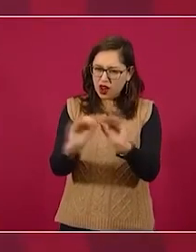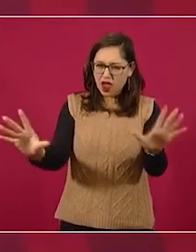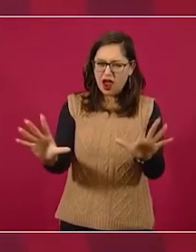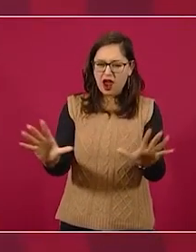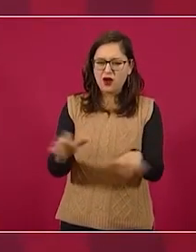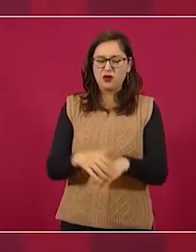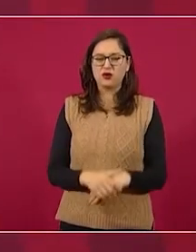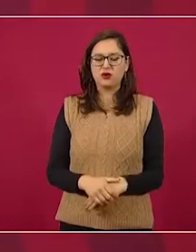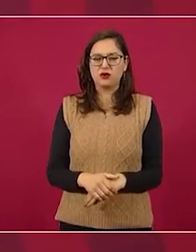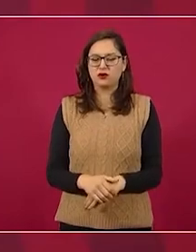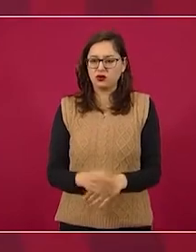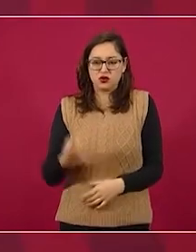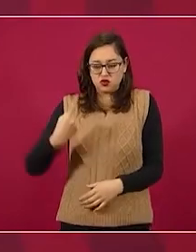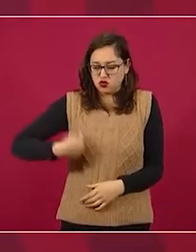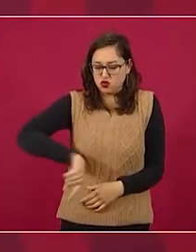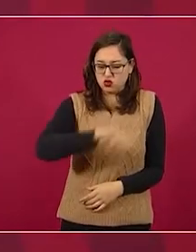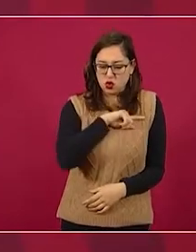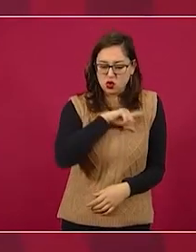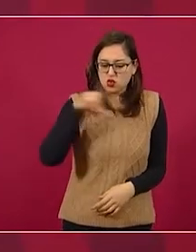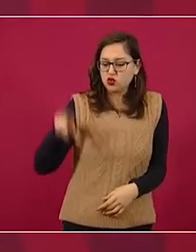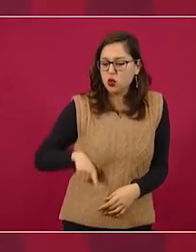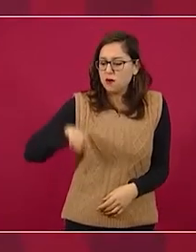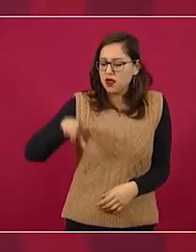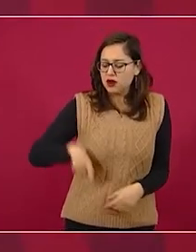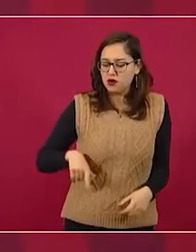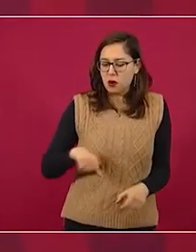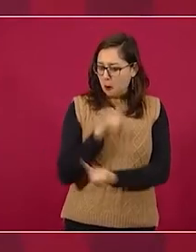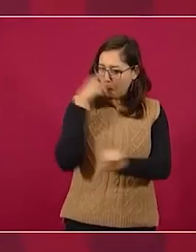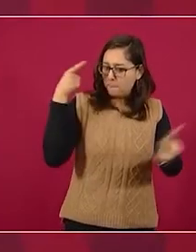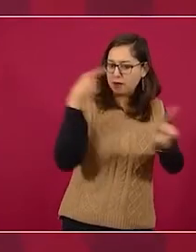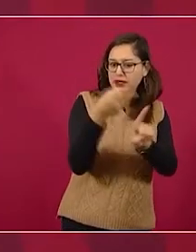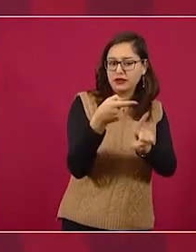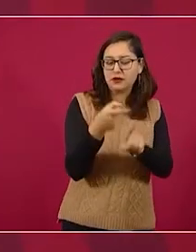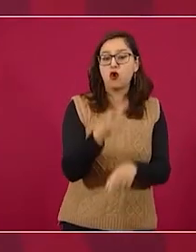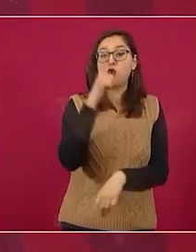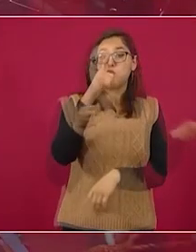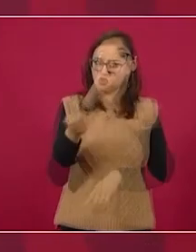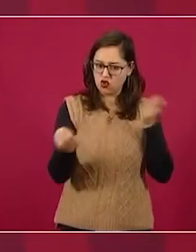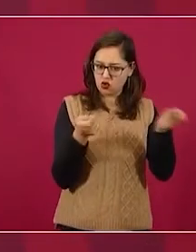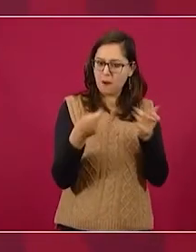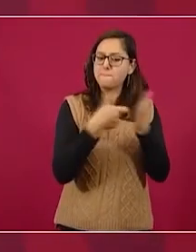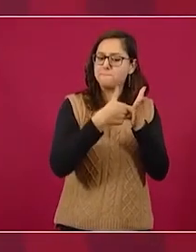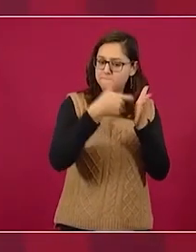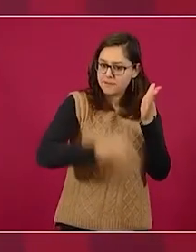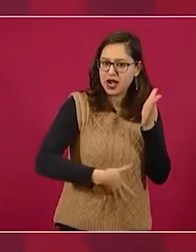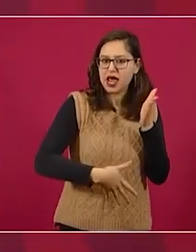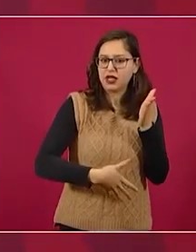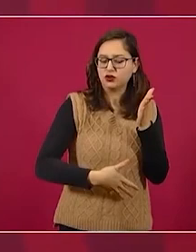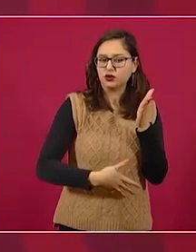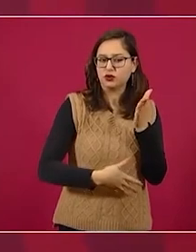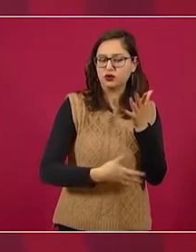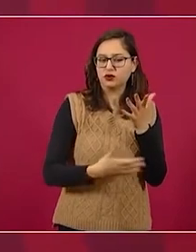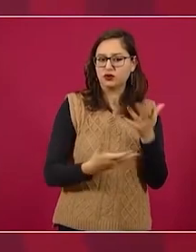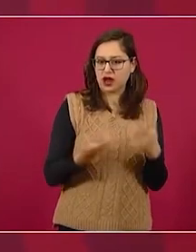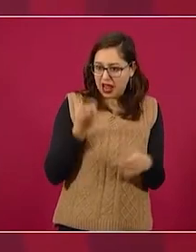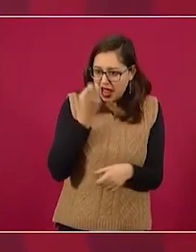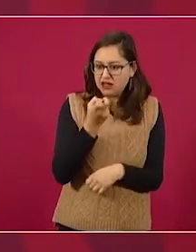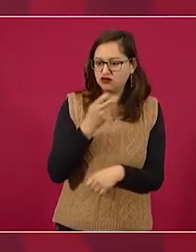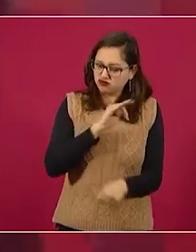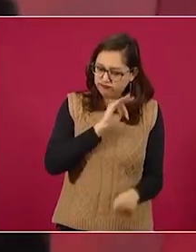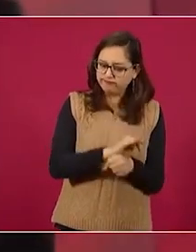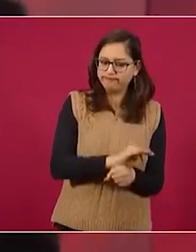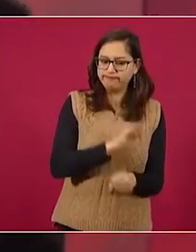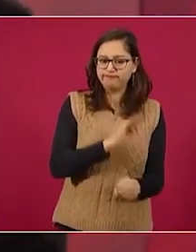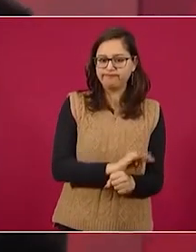es que no aumente el precio de la luz, porque si